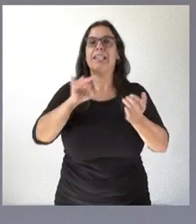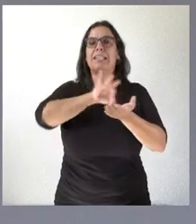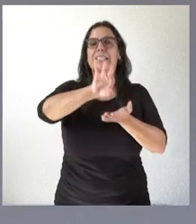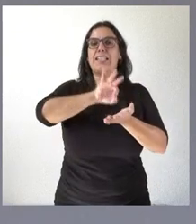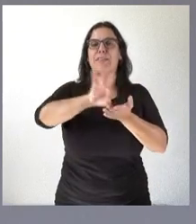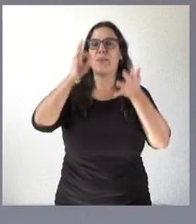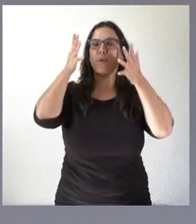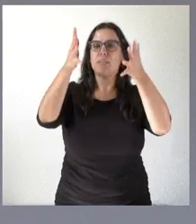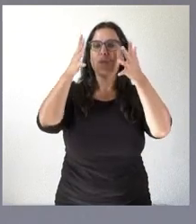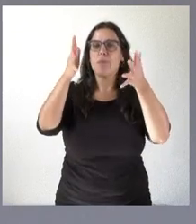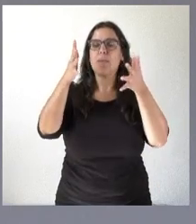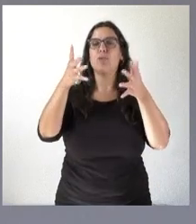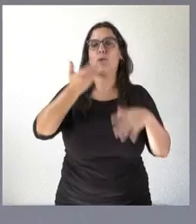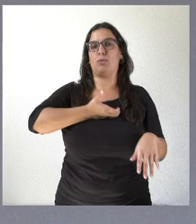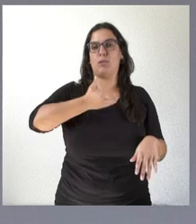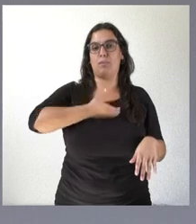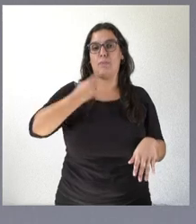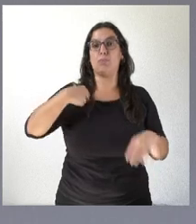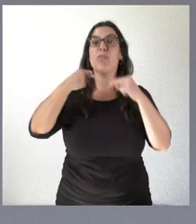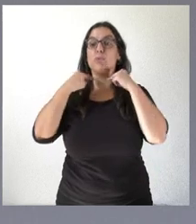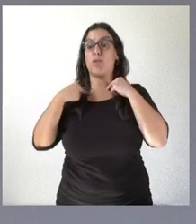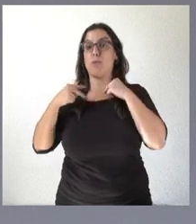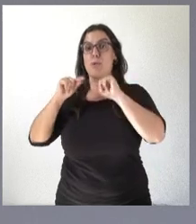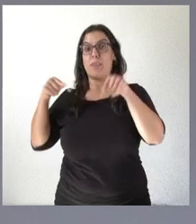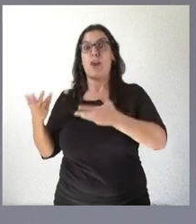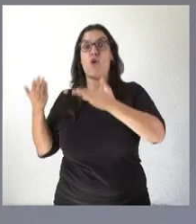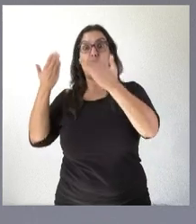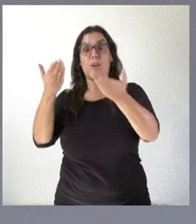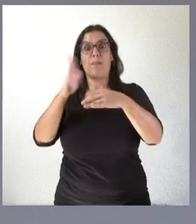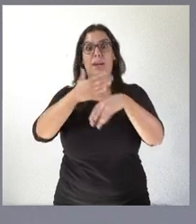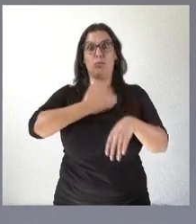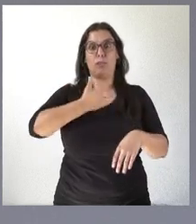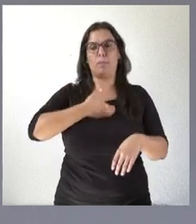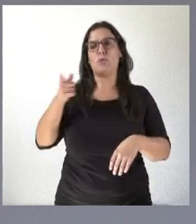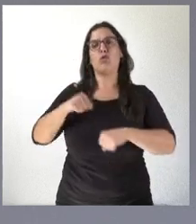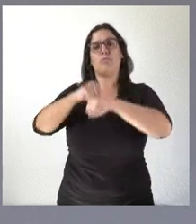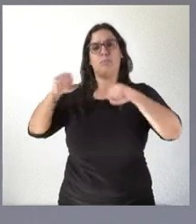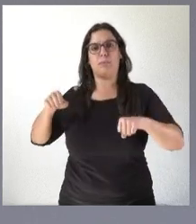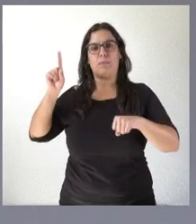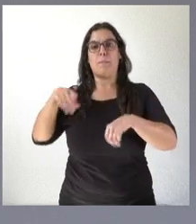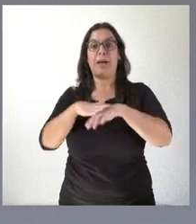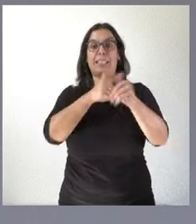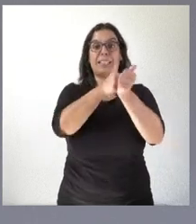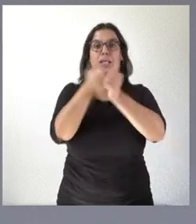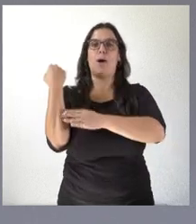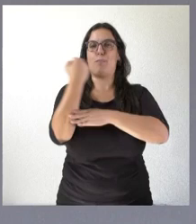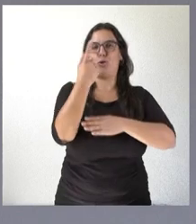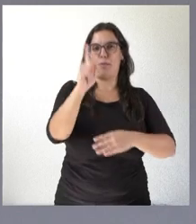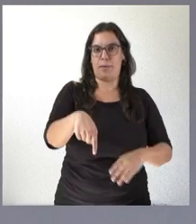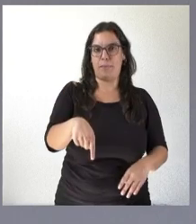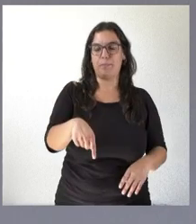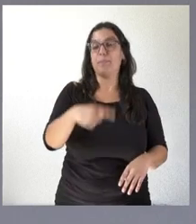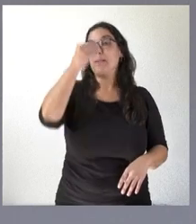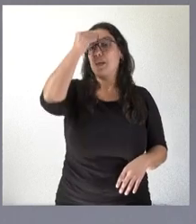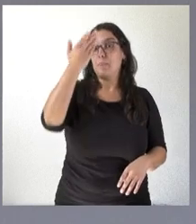de asesoramiento municipales que están en las diputaciones provinciales ¿para qué? para que apoyen a los secretarios piensen ustedes que la